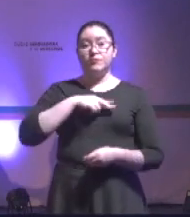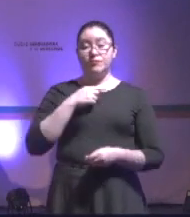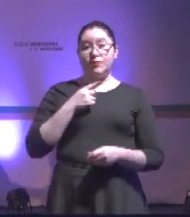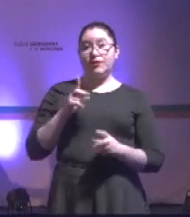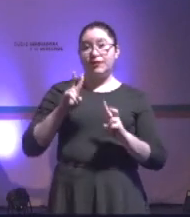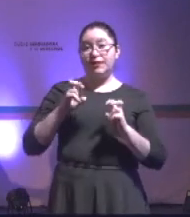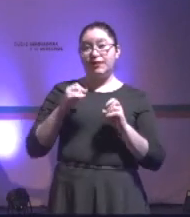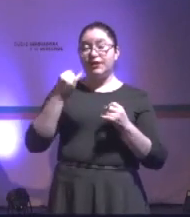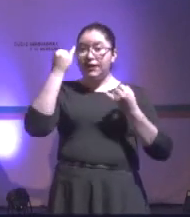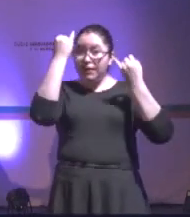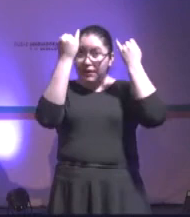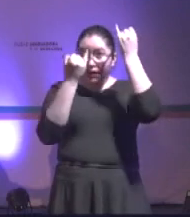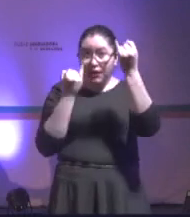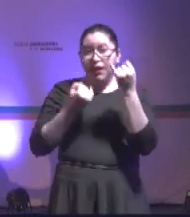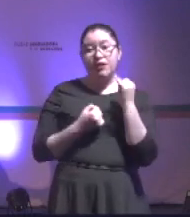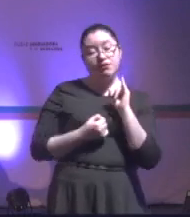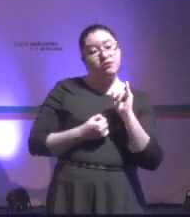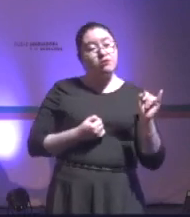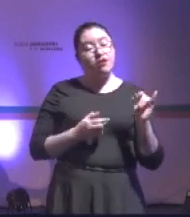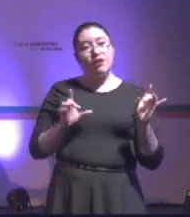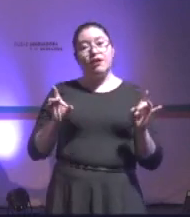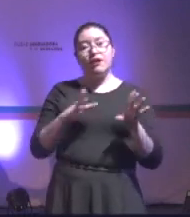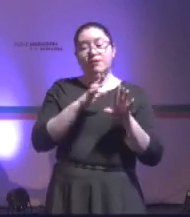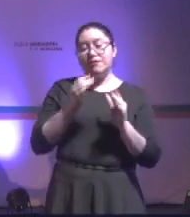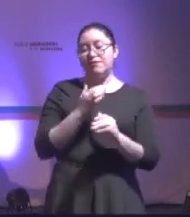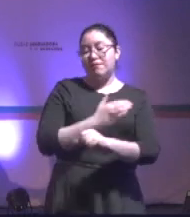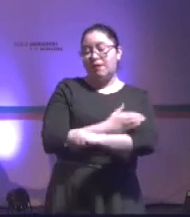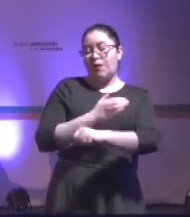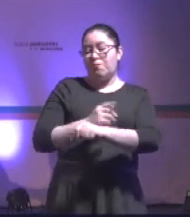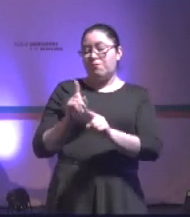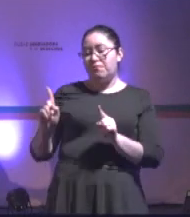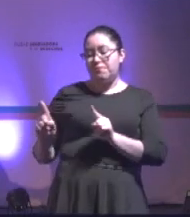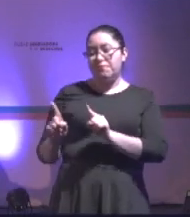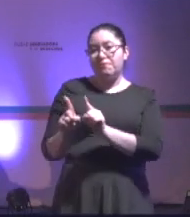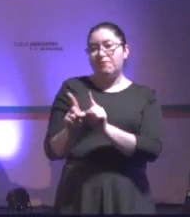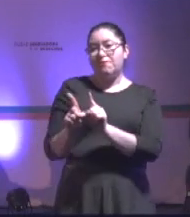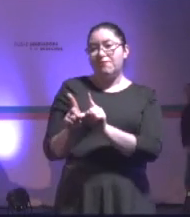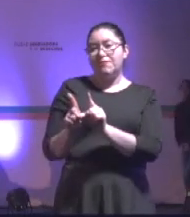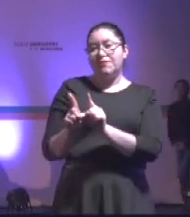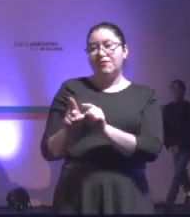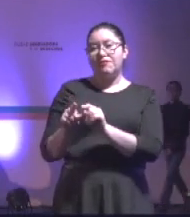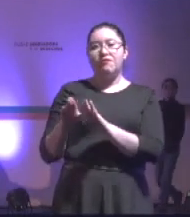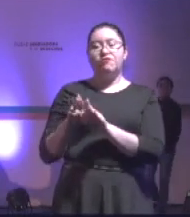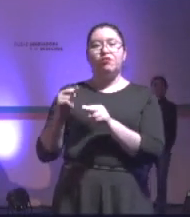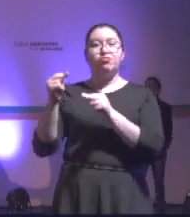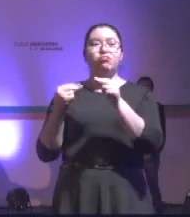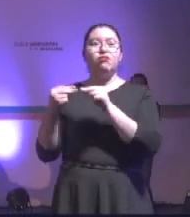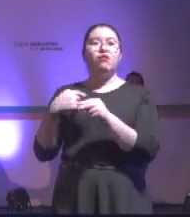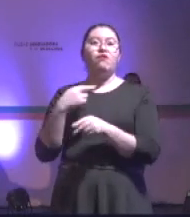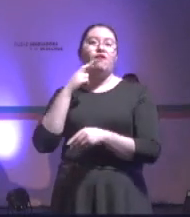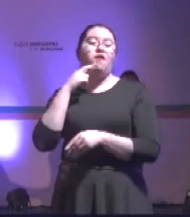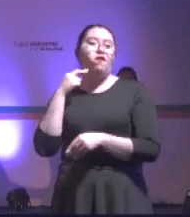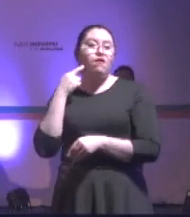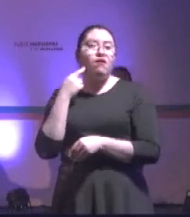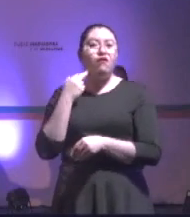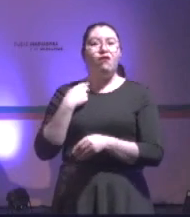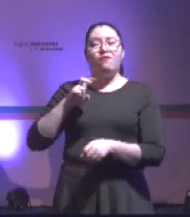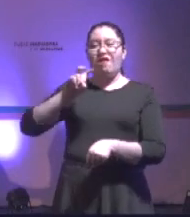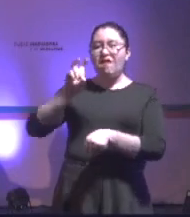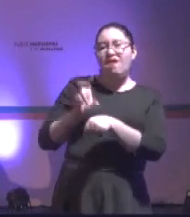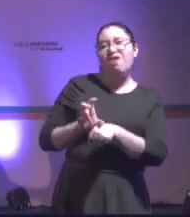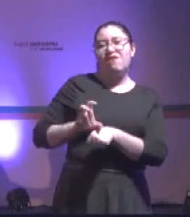si de pronto tenemos al lado a un compañero clasista, racista, machista,